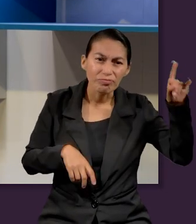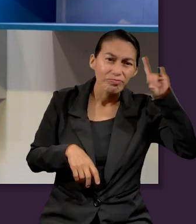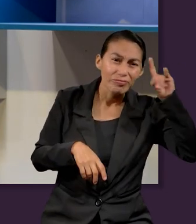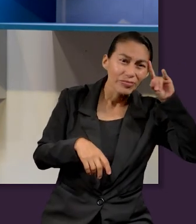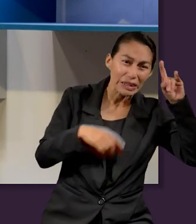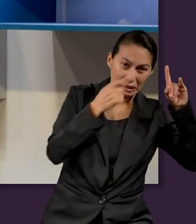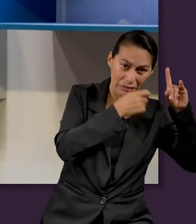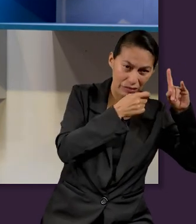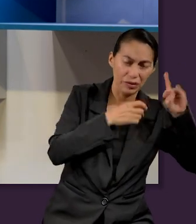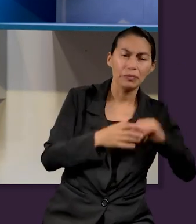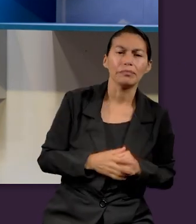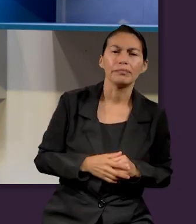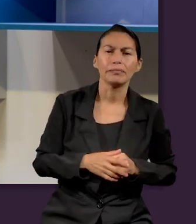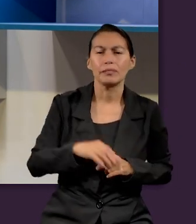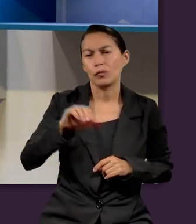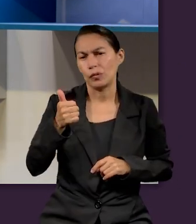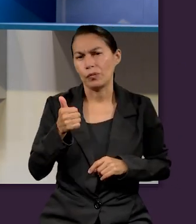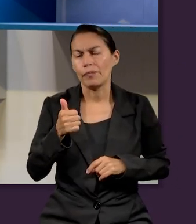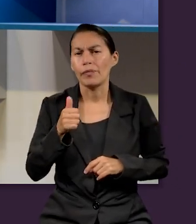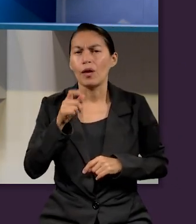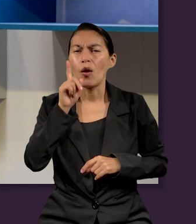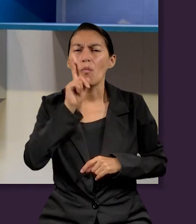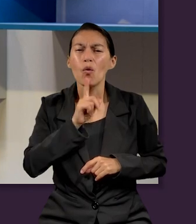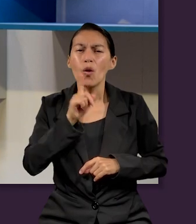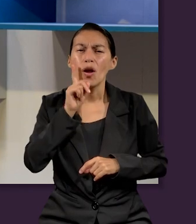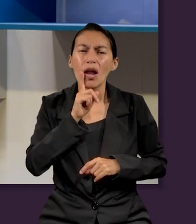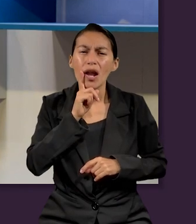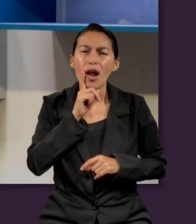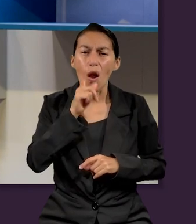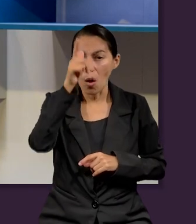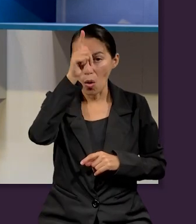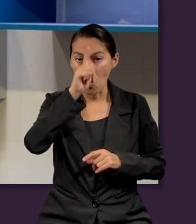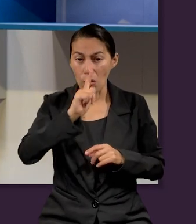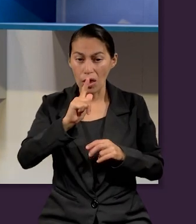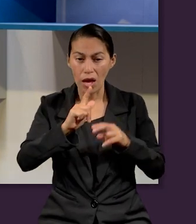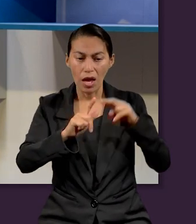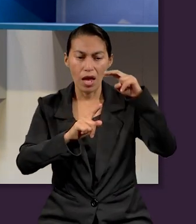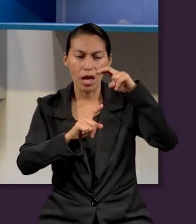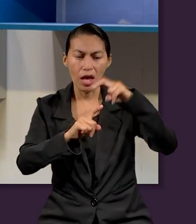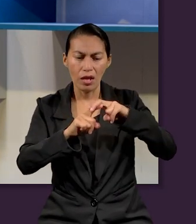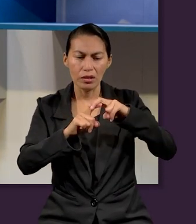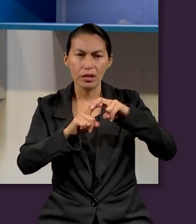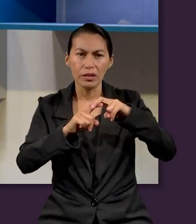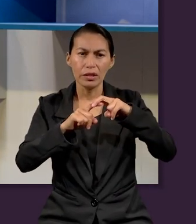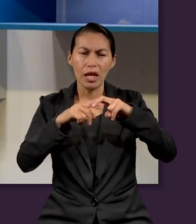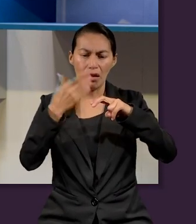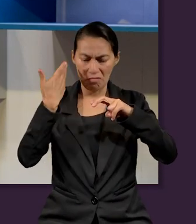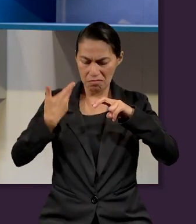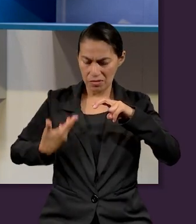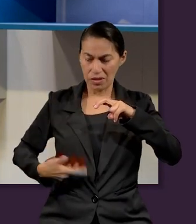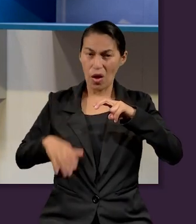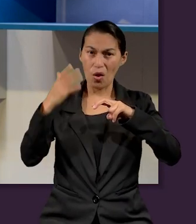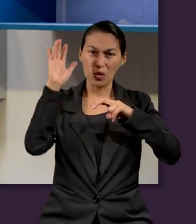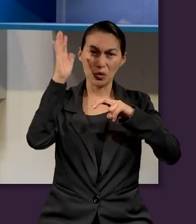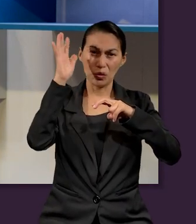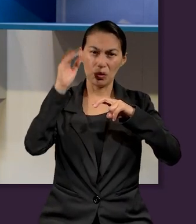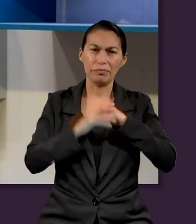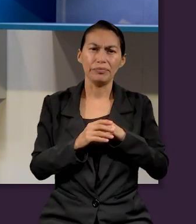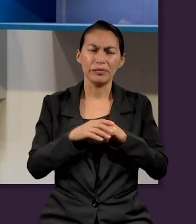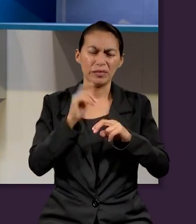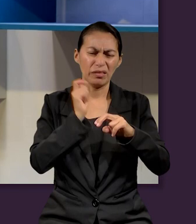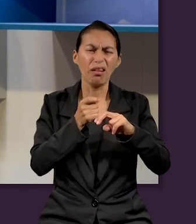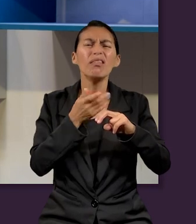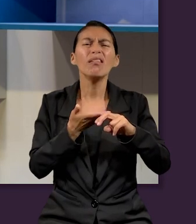Satanás. Muy bien. Aparece una mujer que está sobre la luna y vestida del sol. ¿Quién es esta